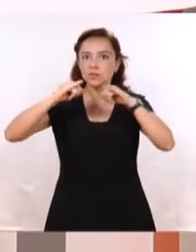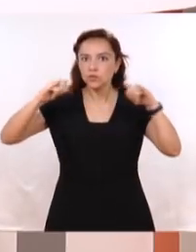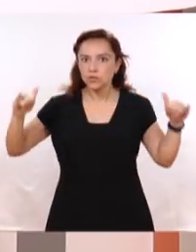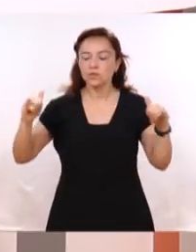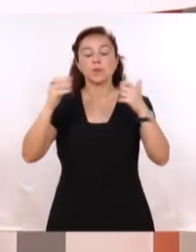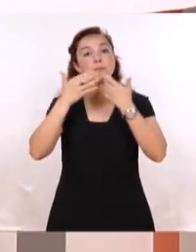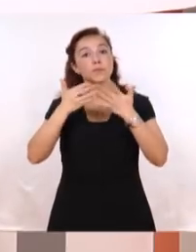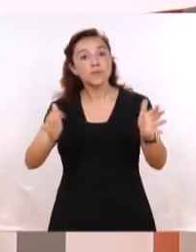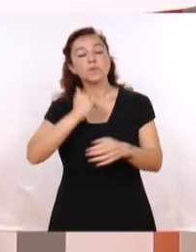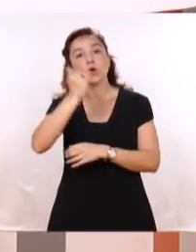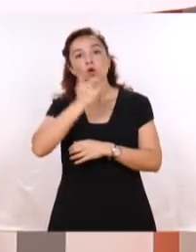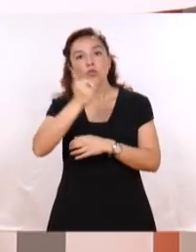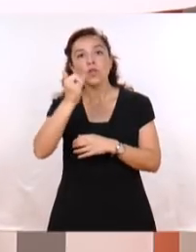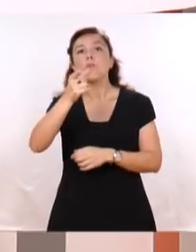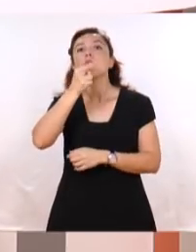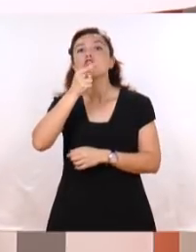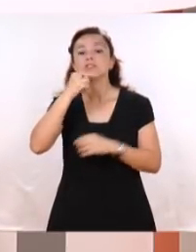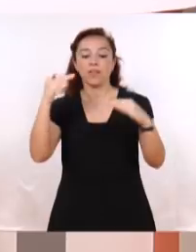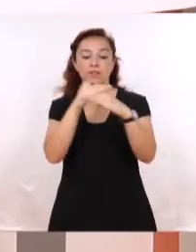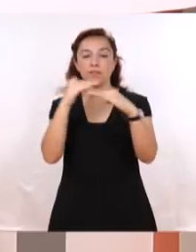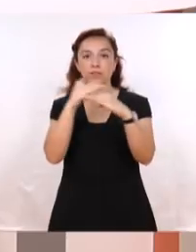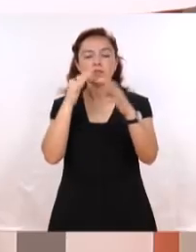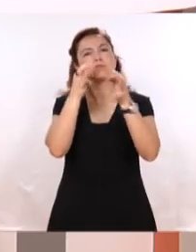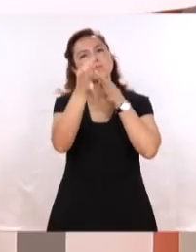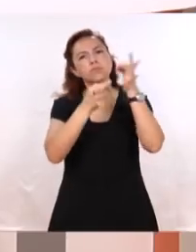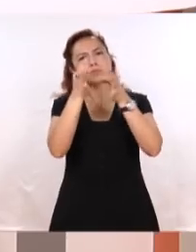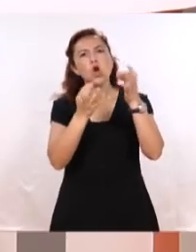La Policía de Tránsito